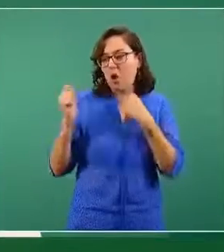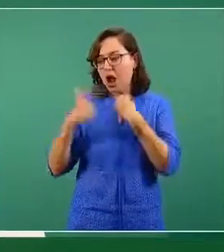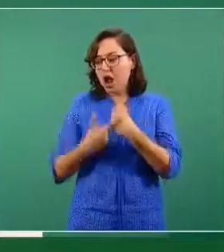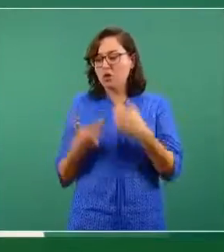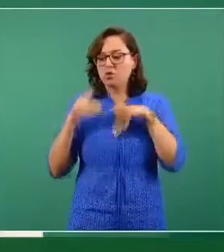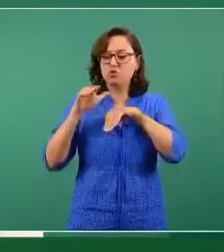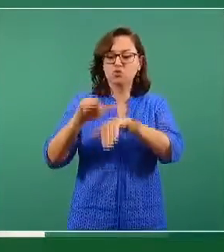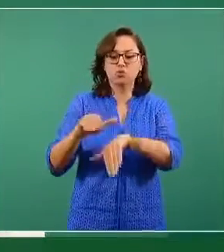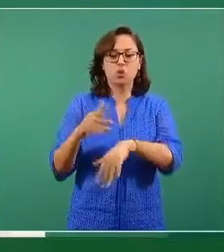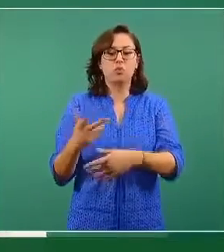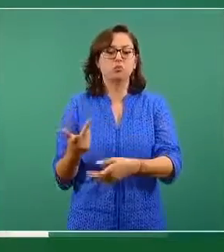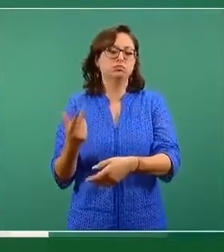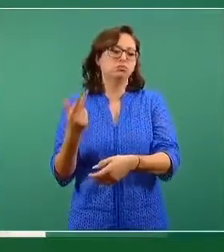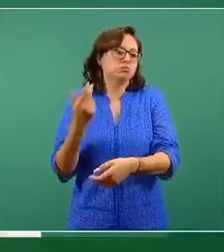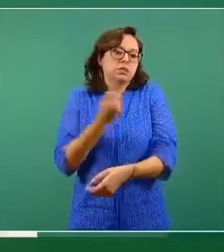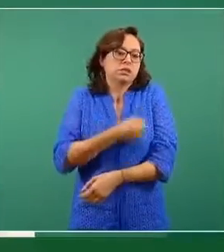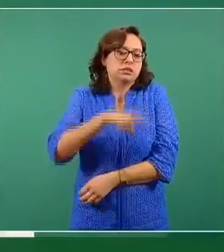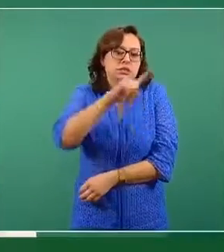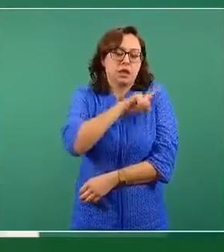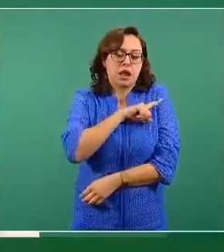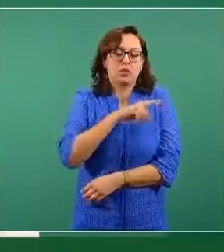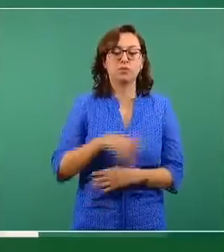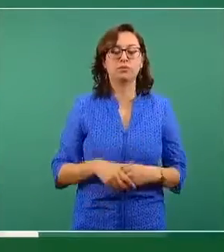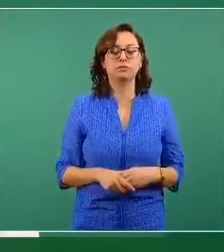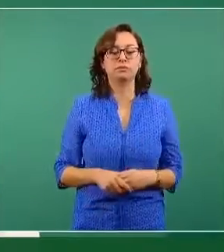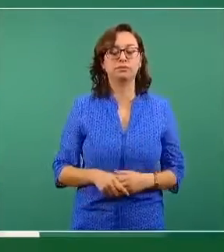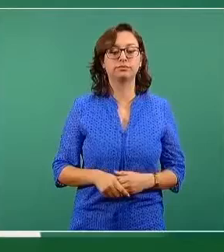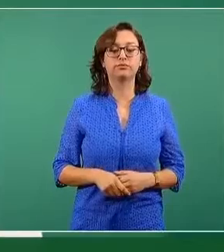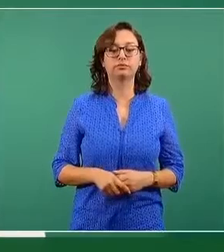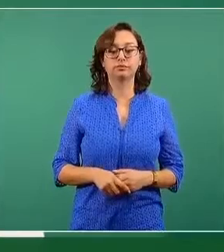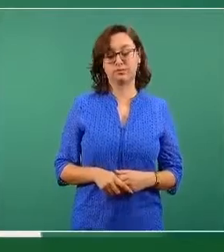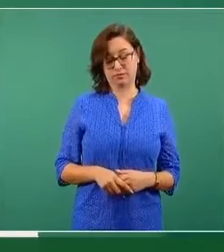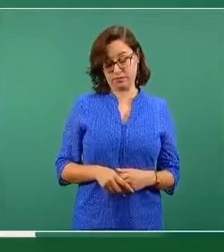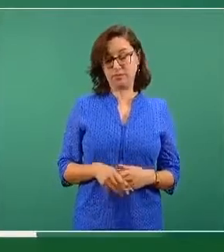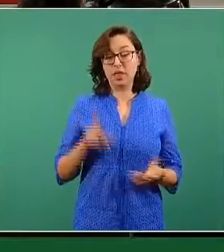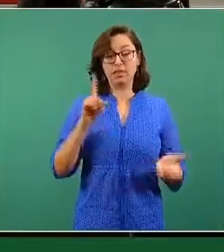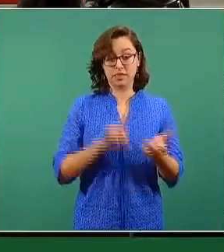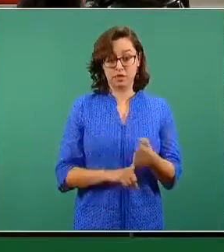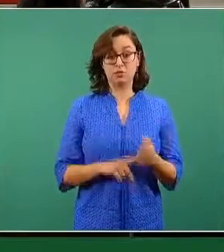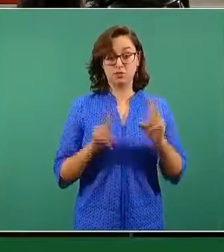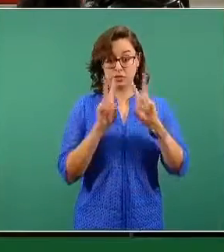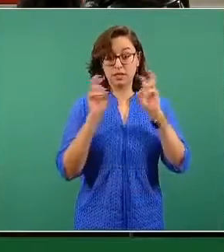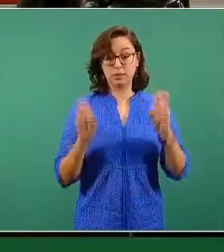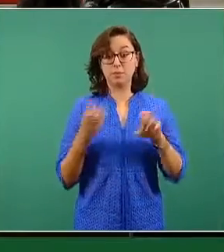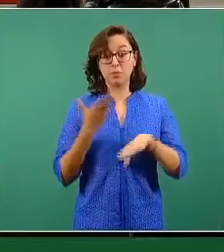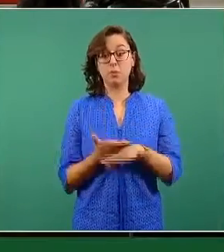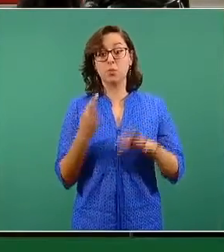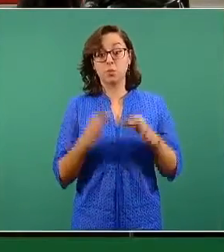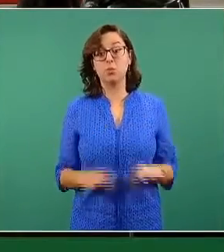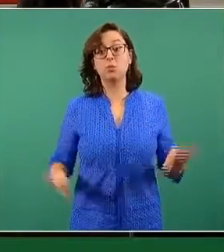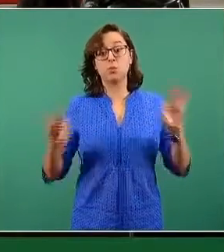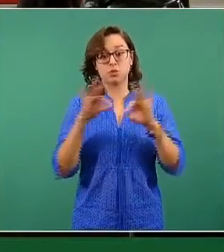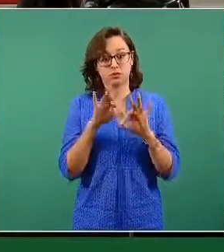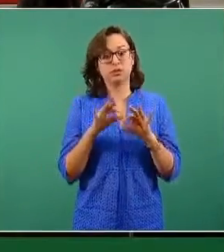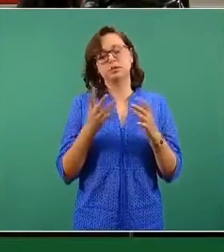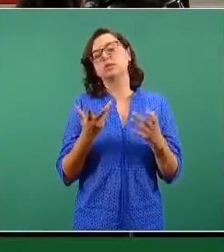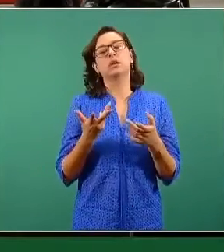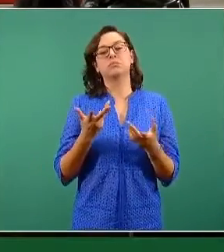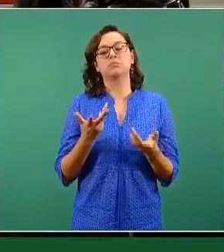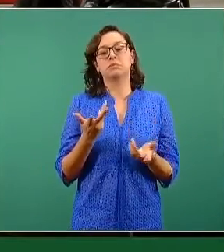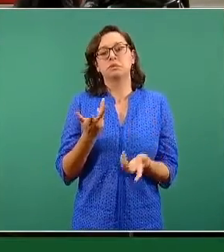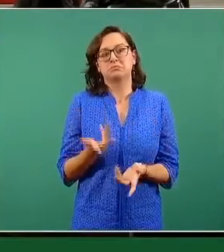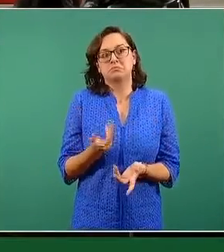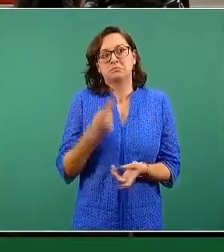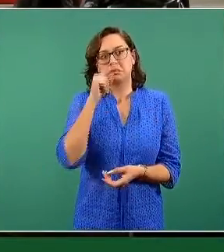consejería persona a persona e incluye un elemento muy importante que justamente nuestro servicio exterior ha puesto en práctica